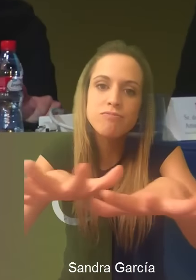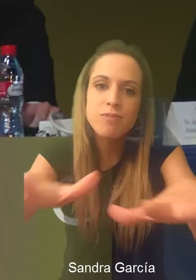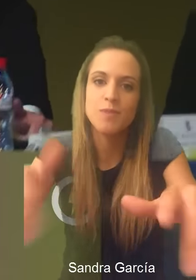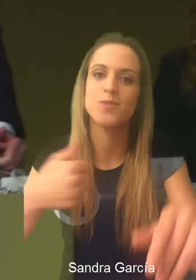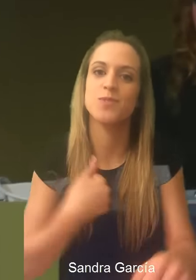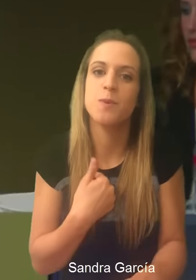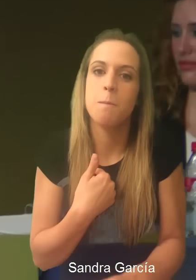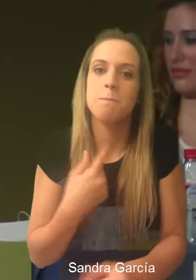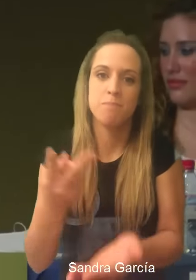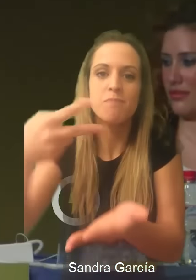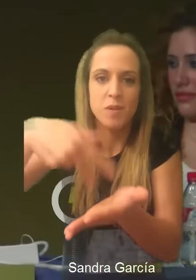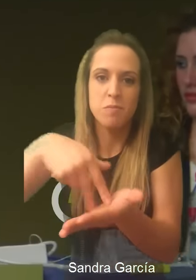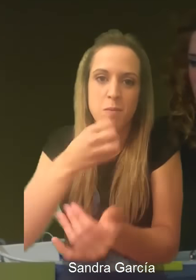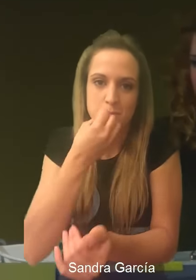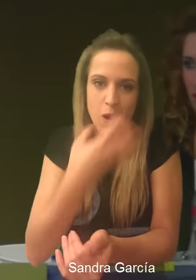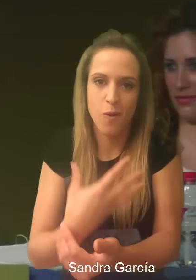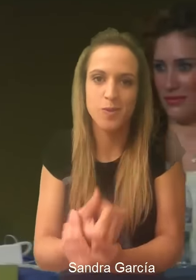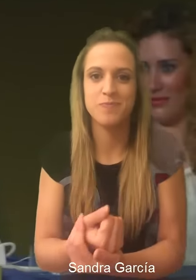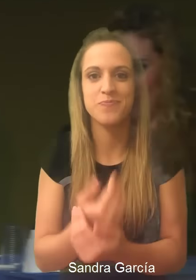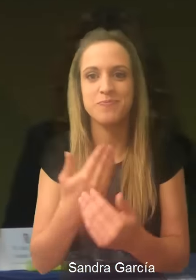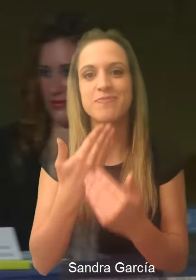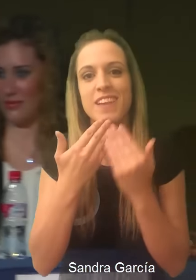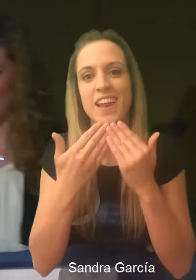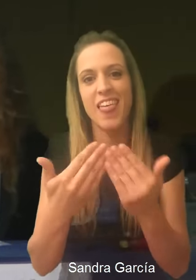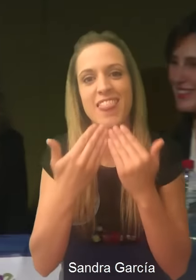aquí a tope, con vuestro permiso, de verdad. Gracias.